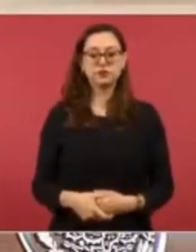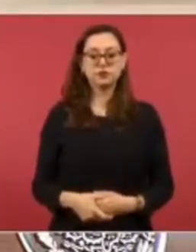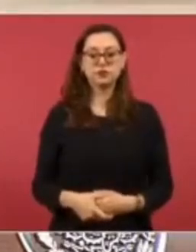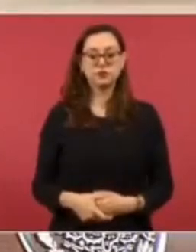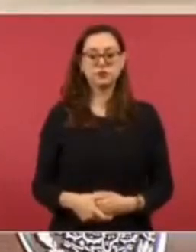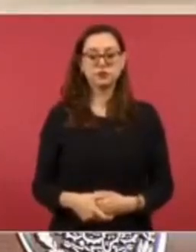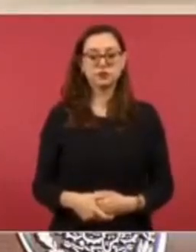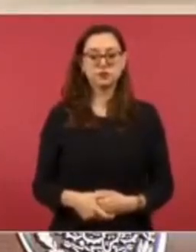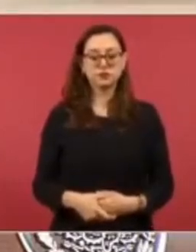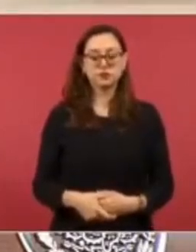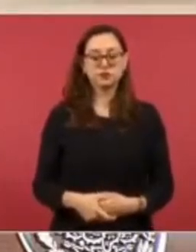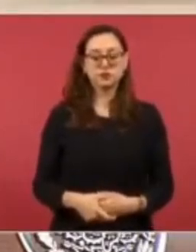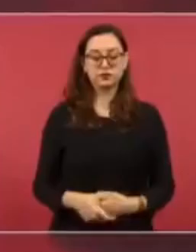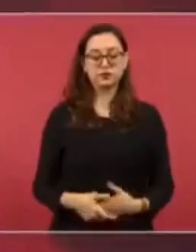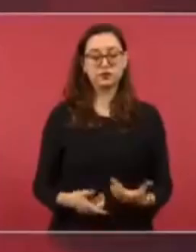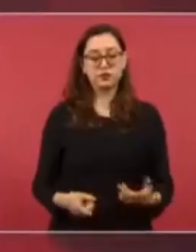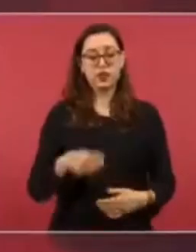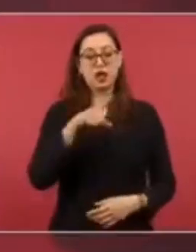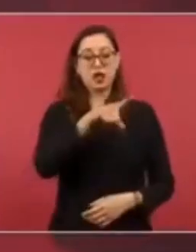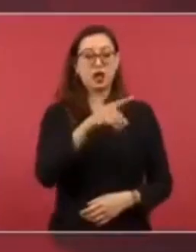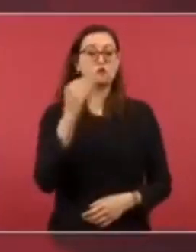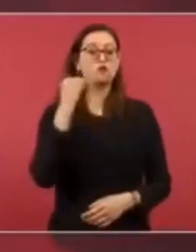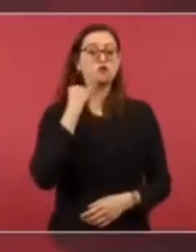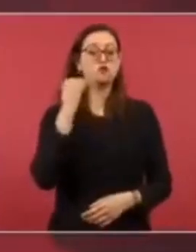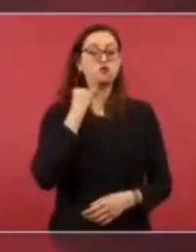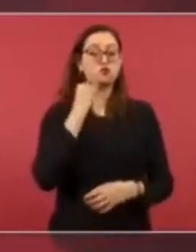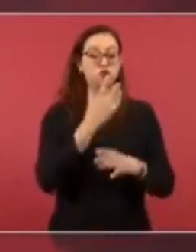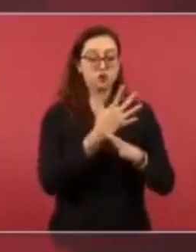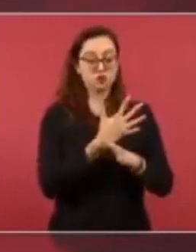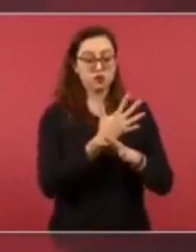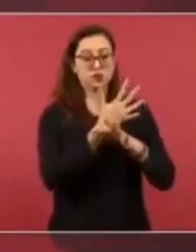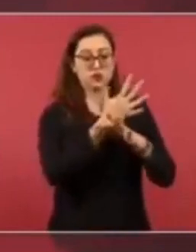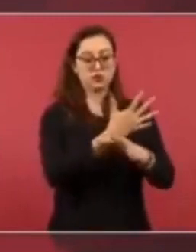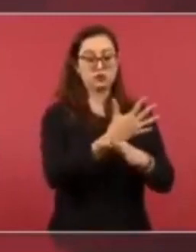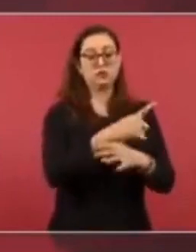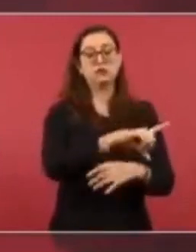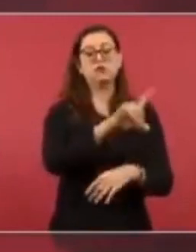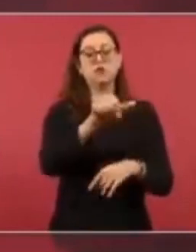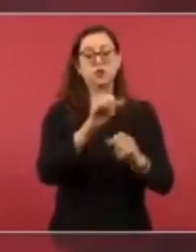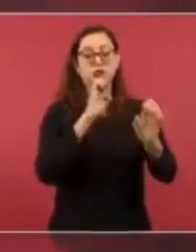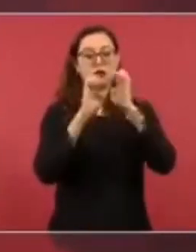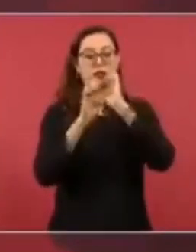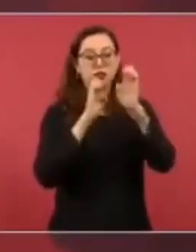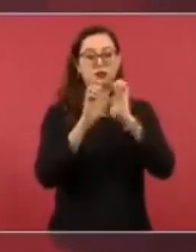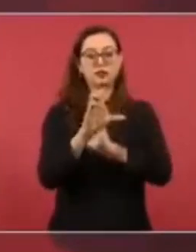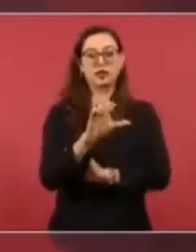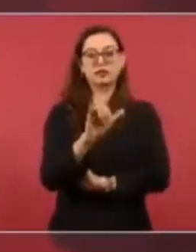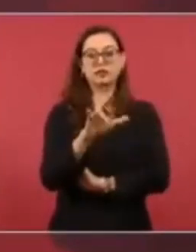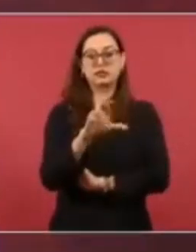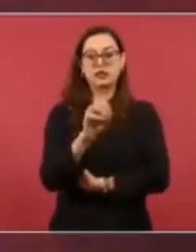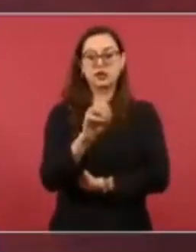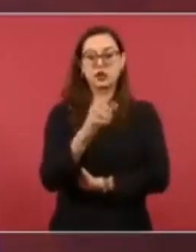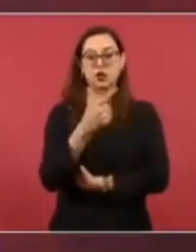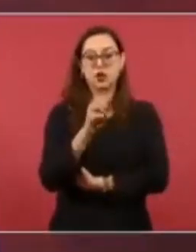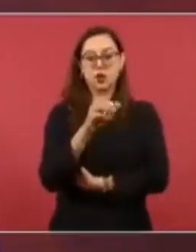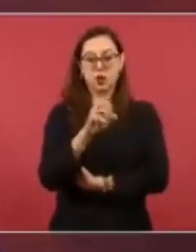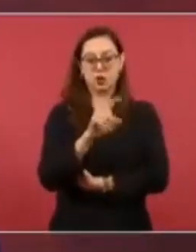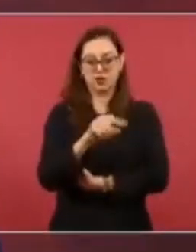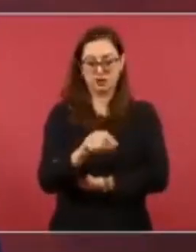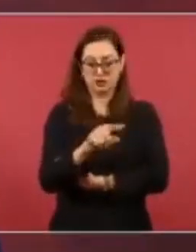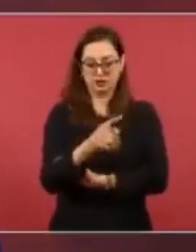me informan, con Ciro Gómez Leiva, ya había presentado